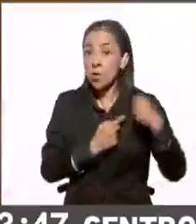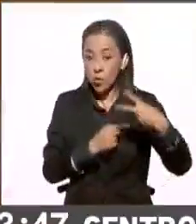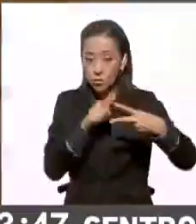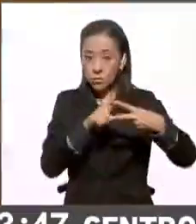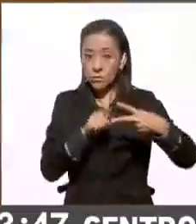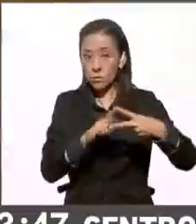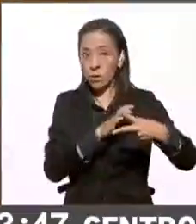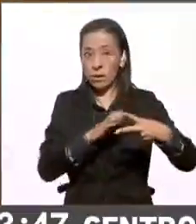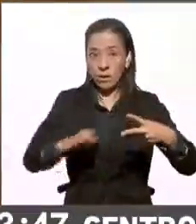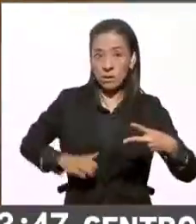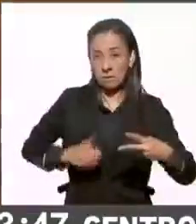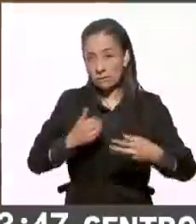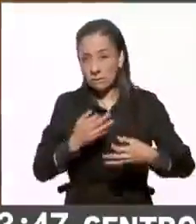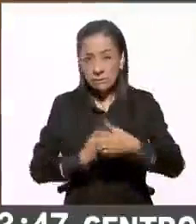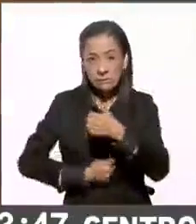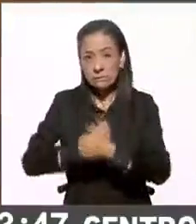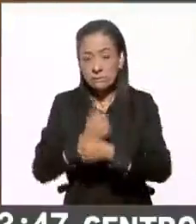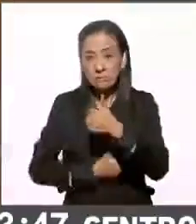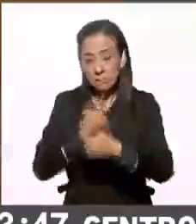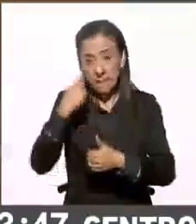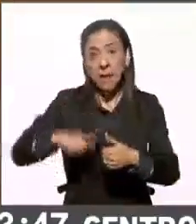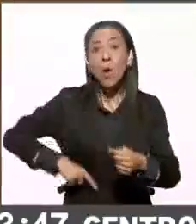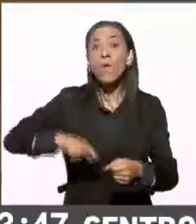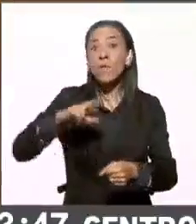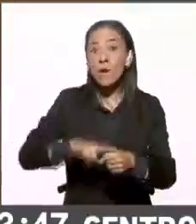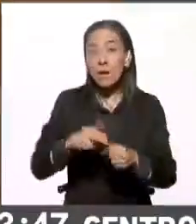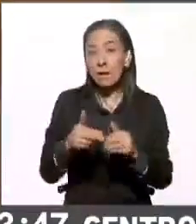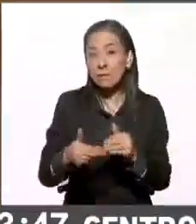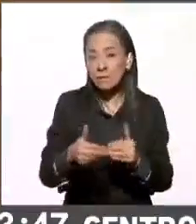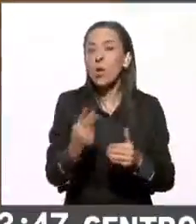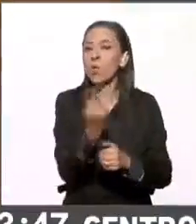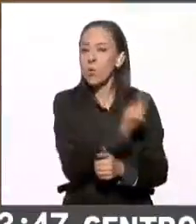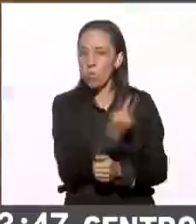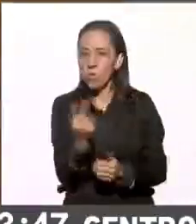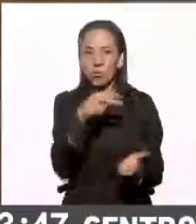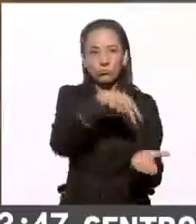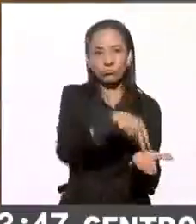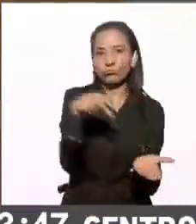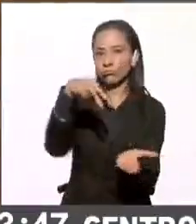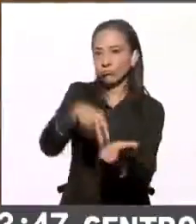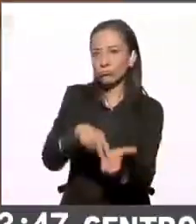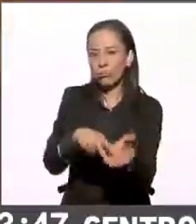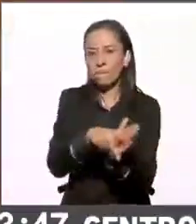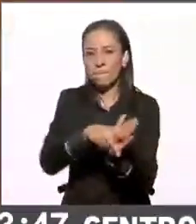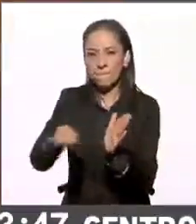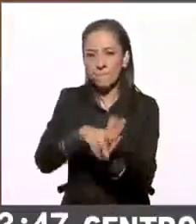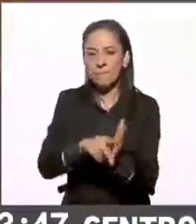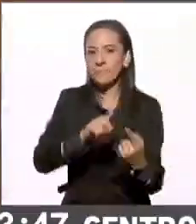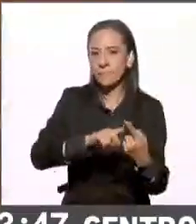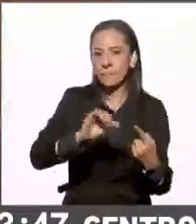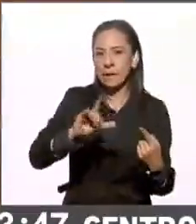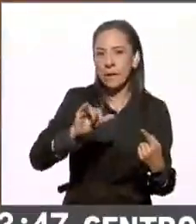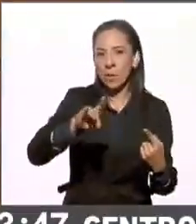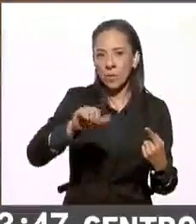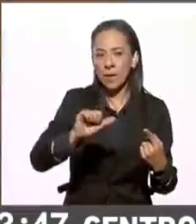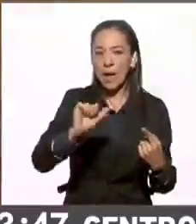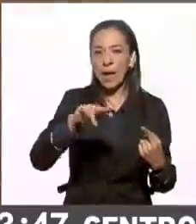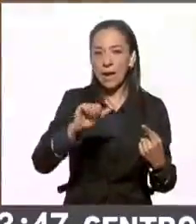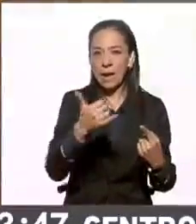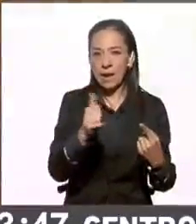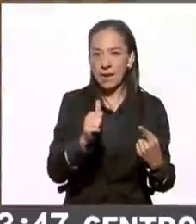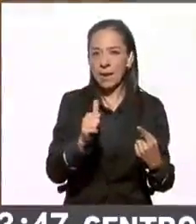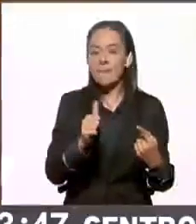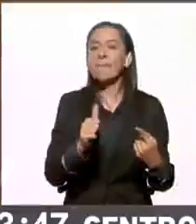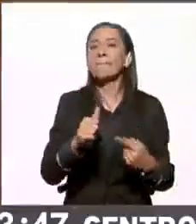para gobernadores del Estado dieron conferencia de prensa por una parte Claudia Anaya de EVA por México. Se